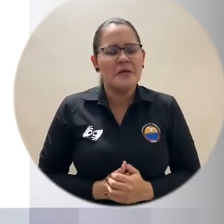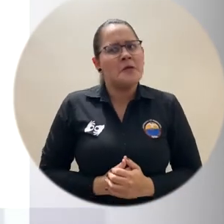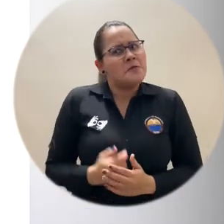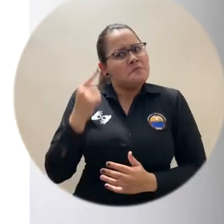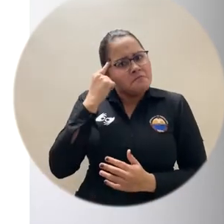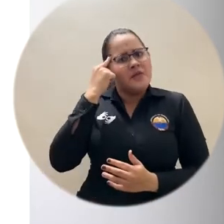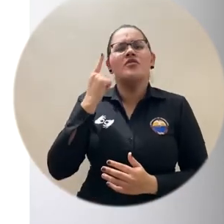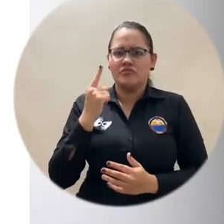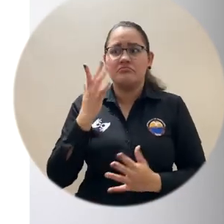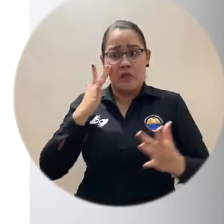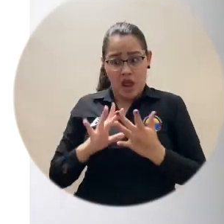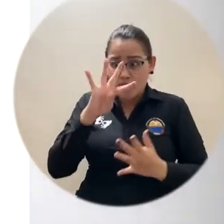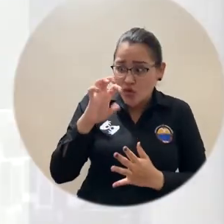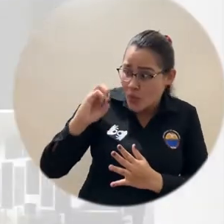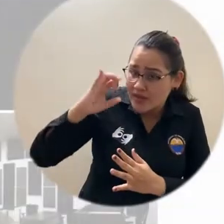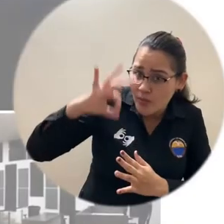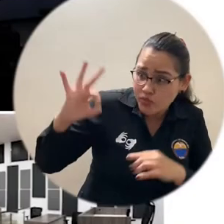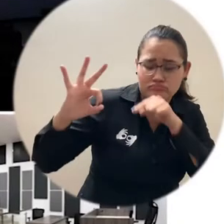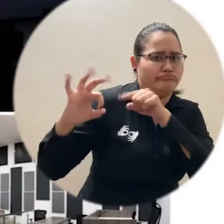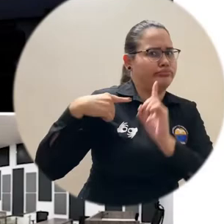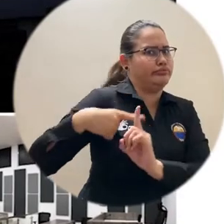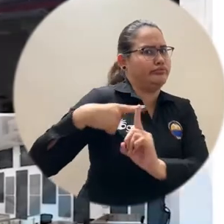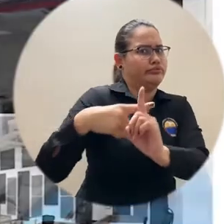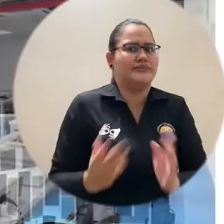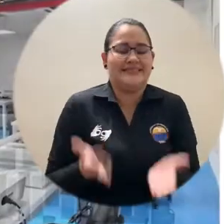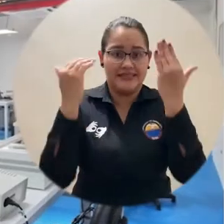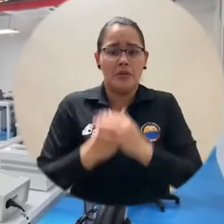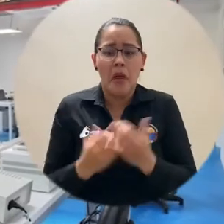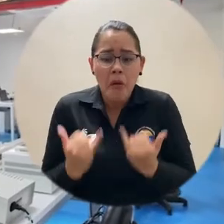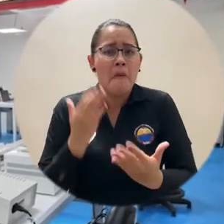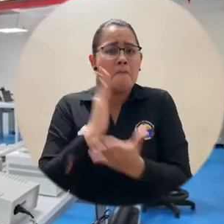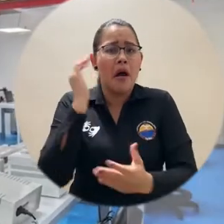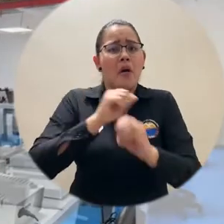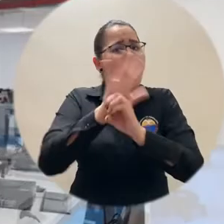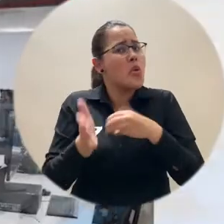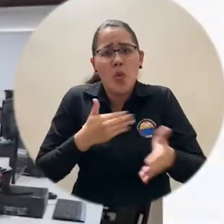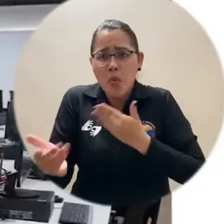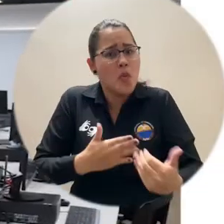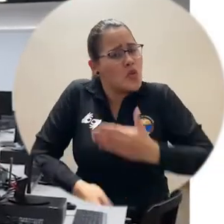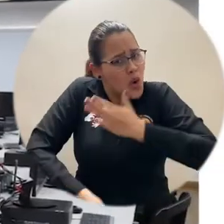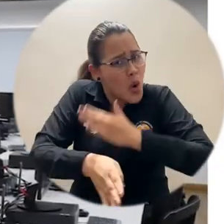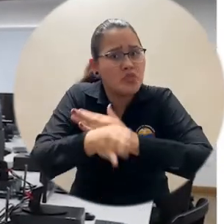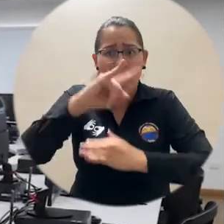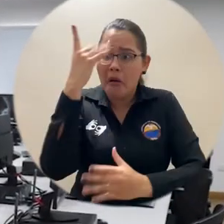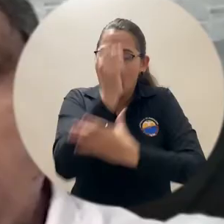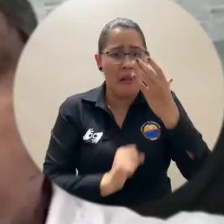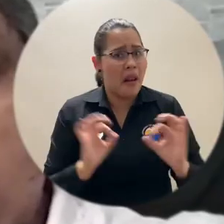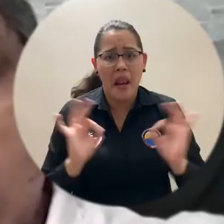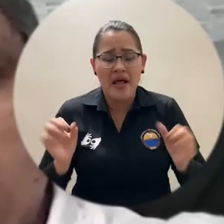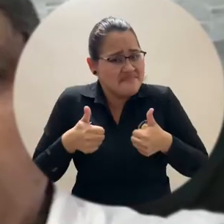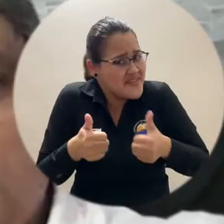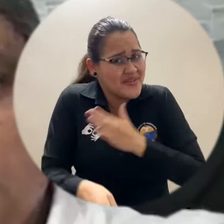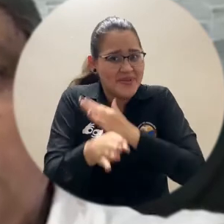siendo un balance muy, pero muy positivo, que a pesar de la pandemia se avanzó significativamente.